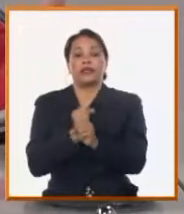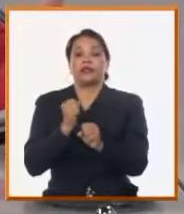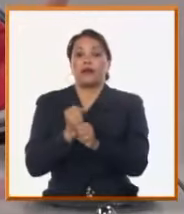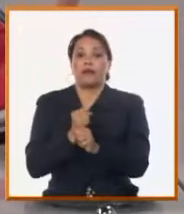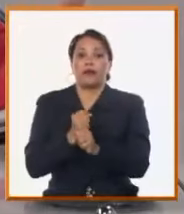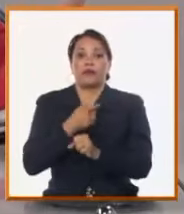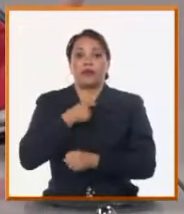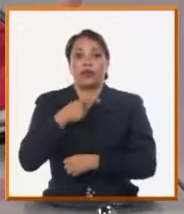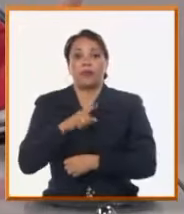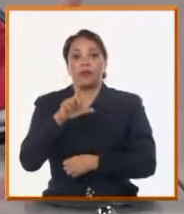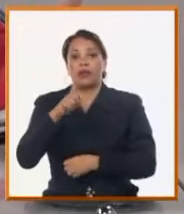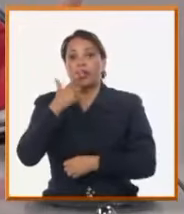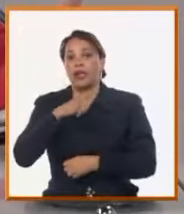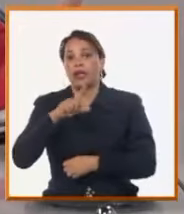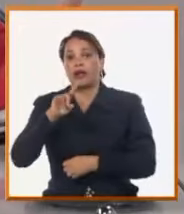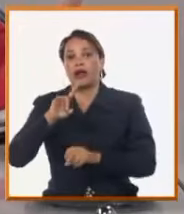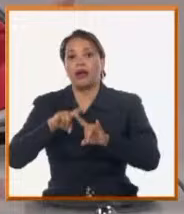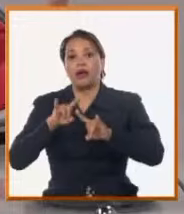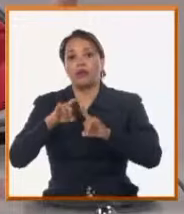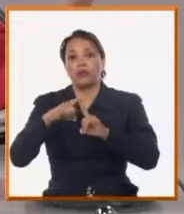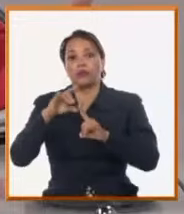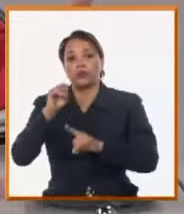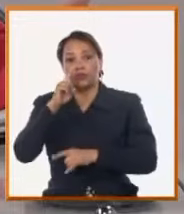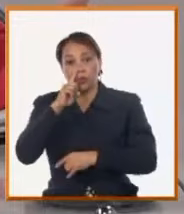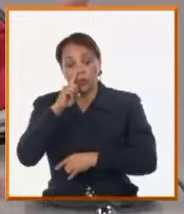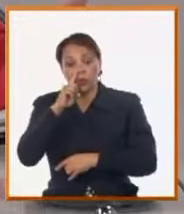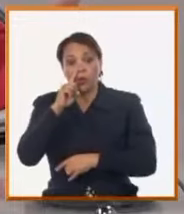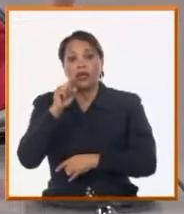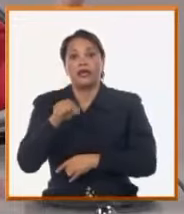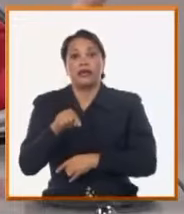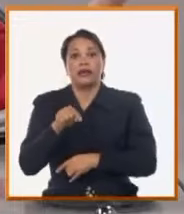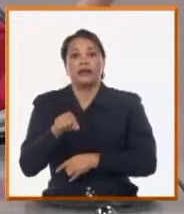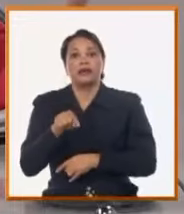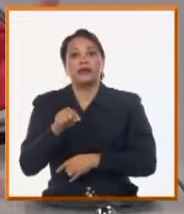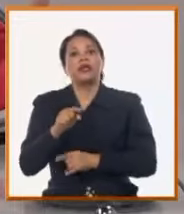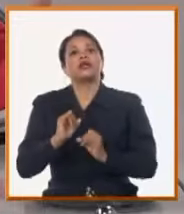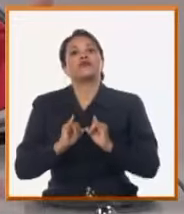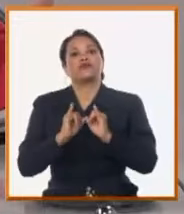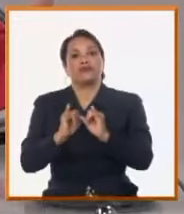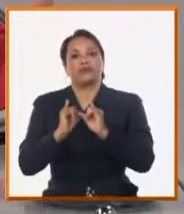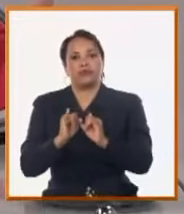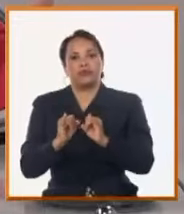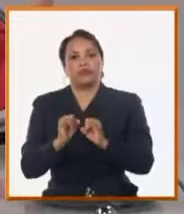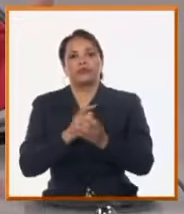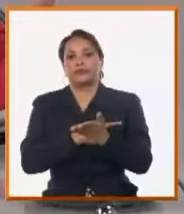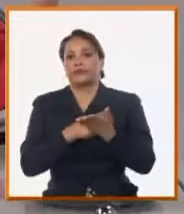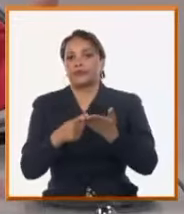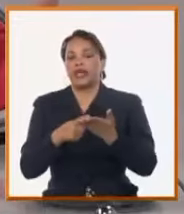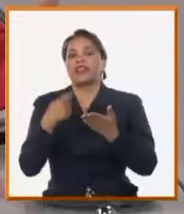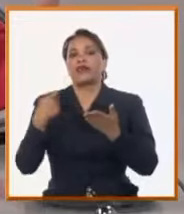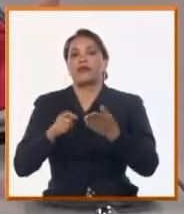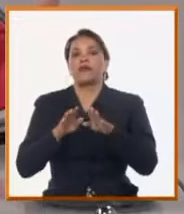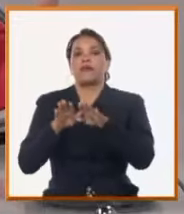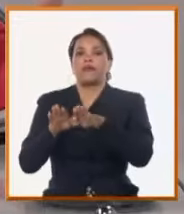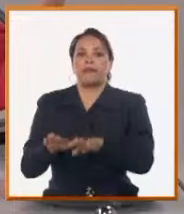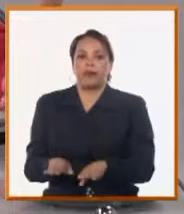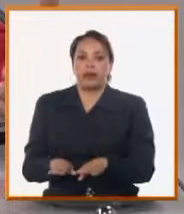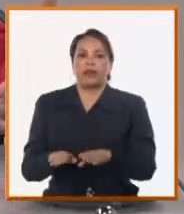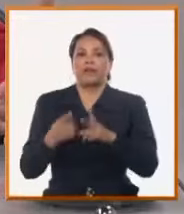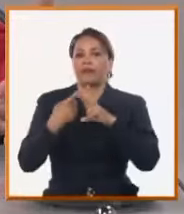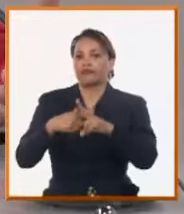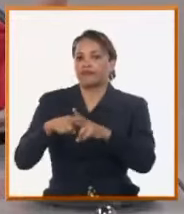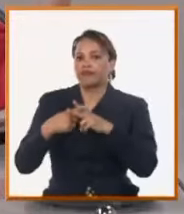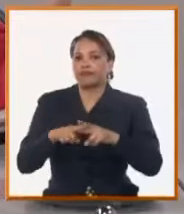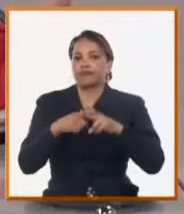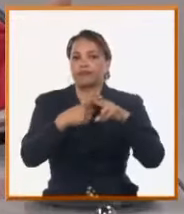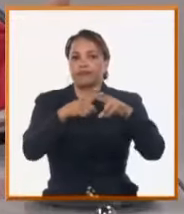caso del auto que recibe el servicio del acueducto del gato, ya habíamos anunciado durante la semana la parada que íbamos a hacer para tratar de